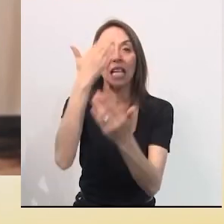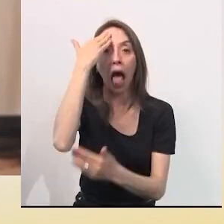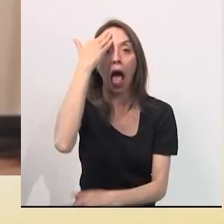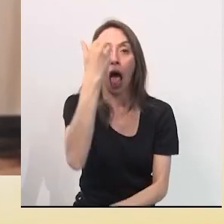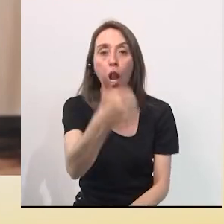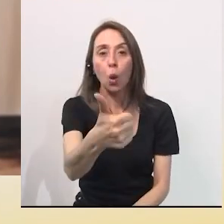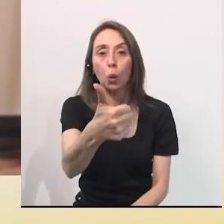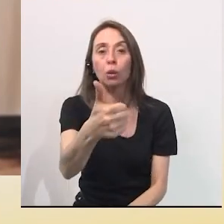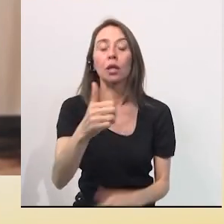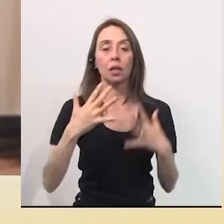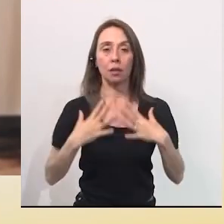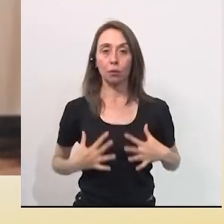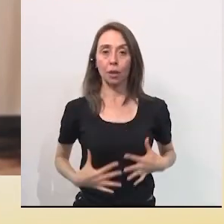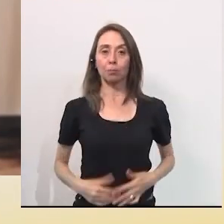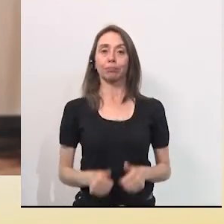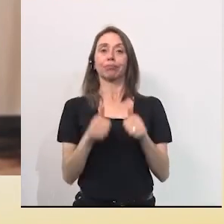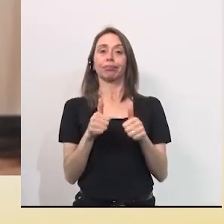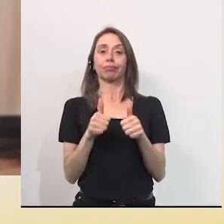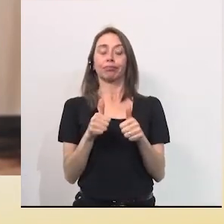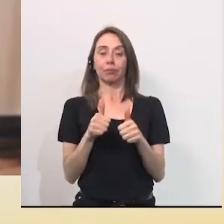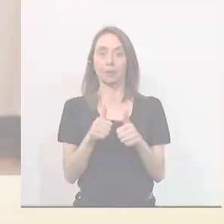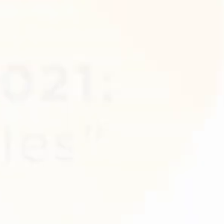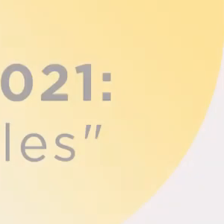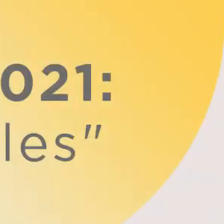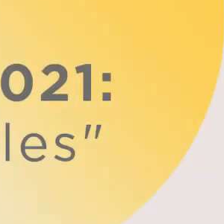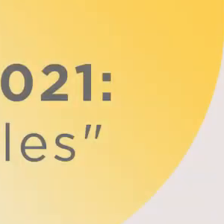la salud mental y para la salud física.